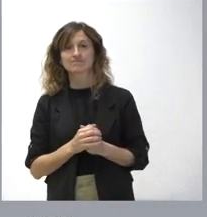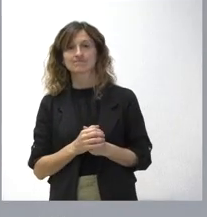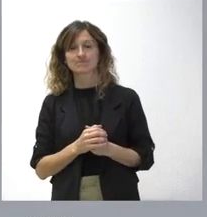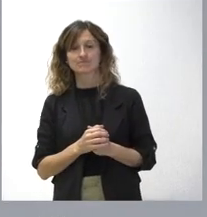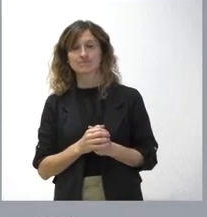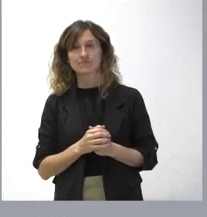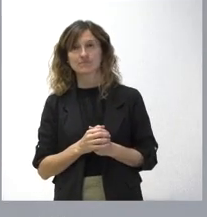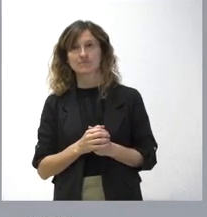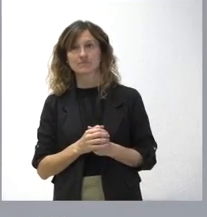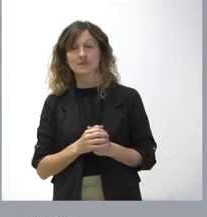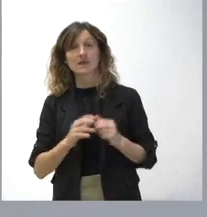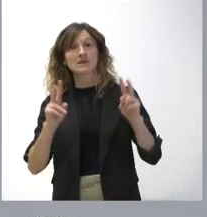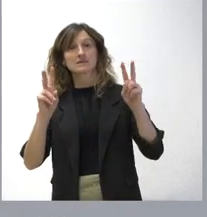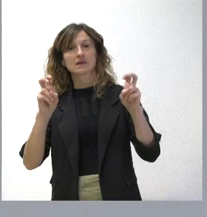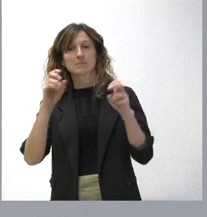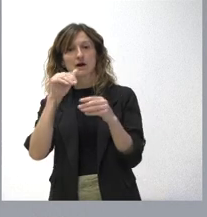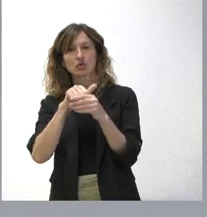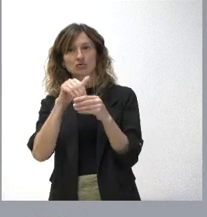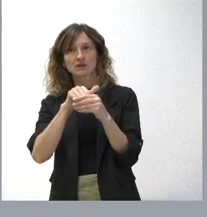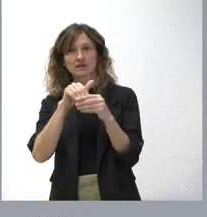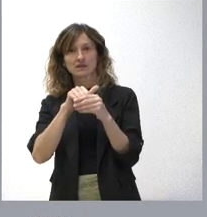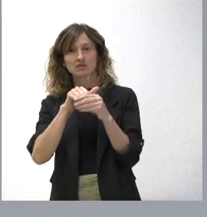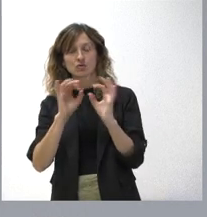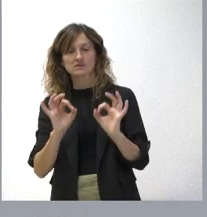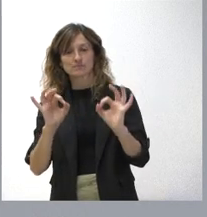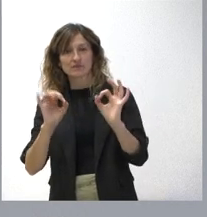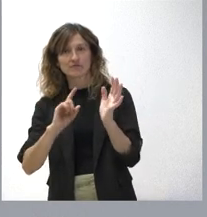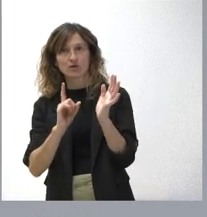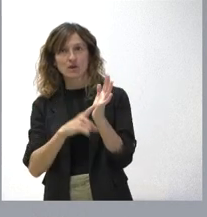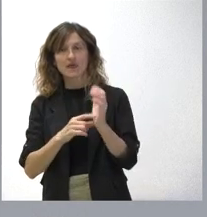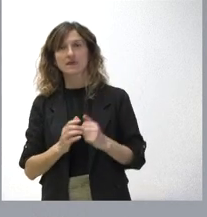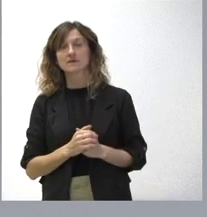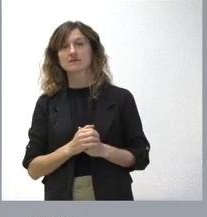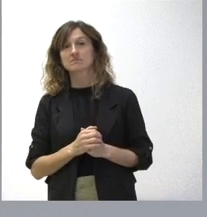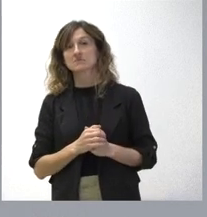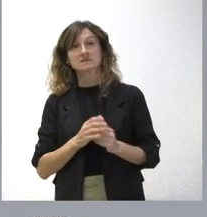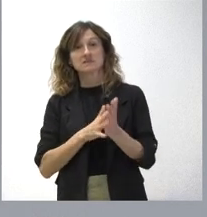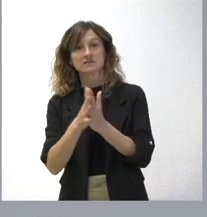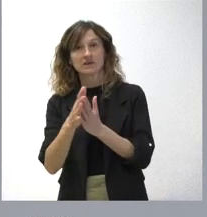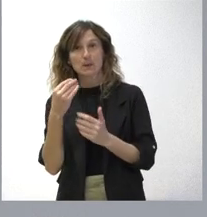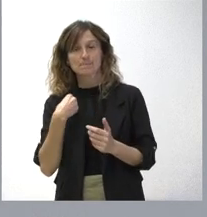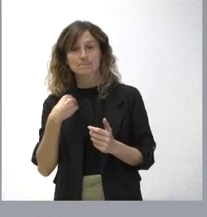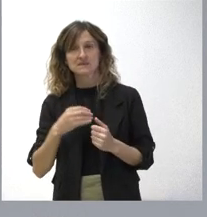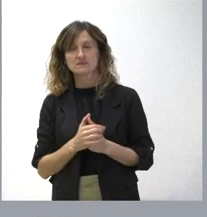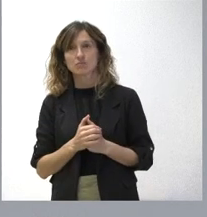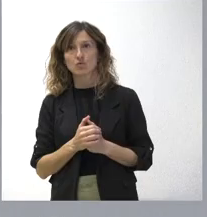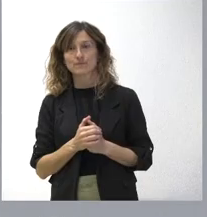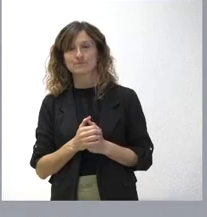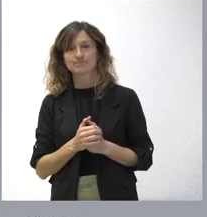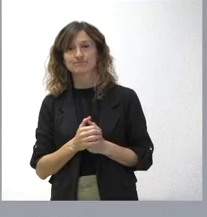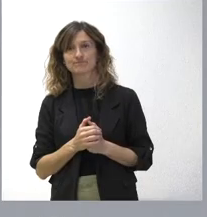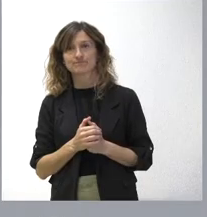respecto al contenido ya específico de la propia ley, ocurre exactamente lo mismo. Se ha evolucionado